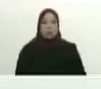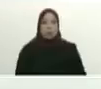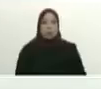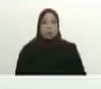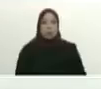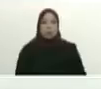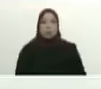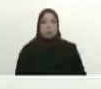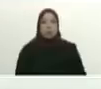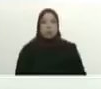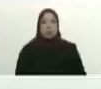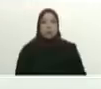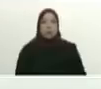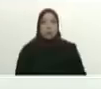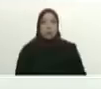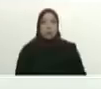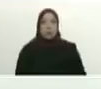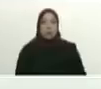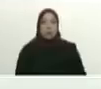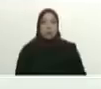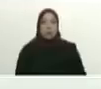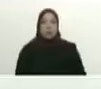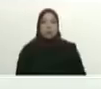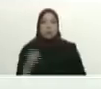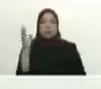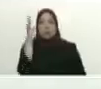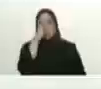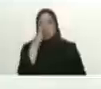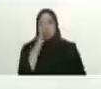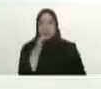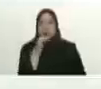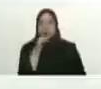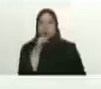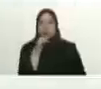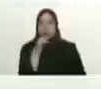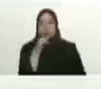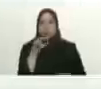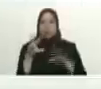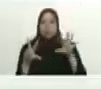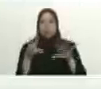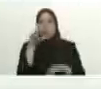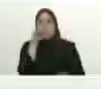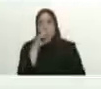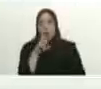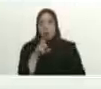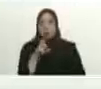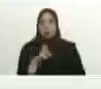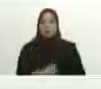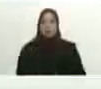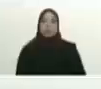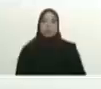Brasilia yo tenía casi 8 años que no iba al Brasil